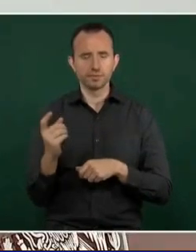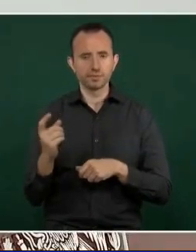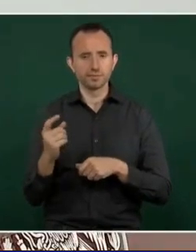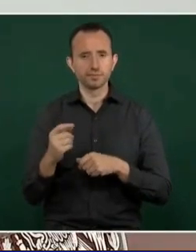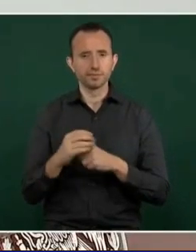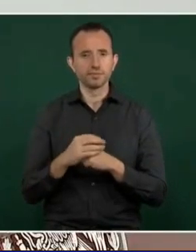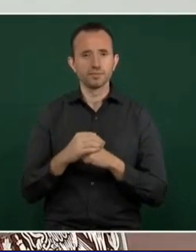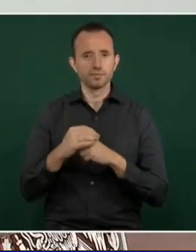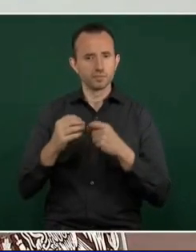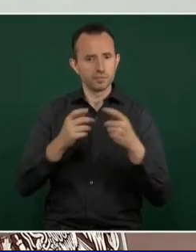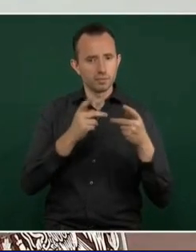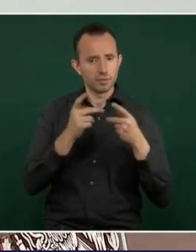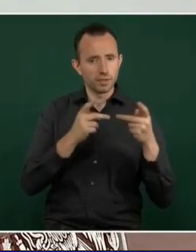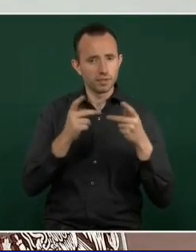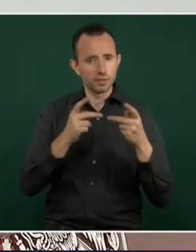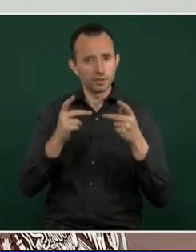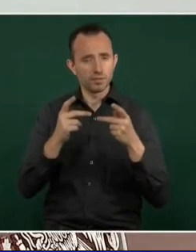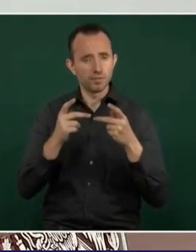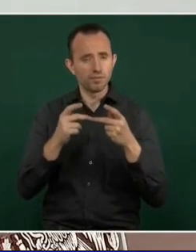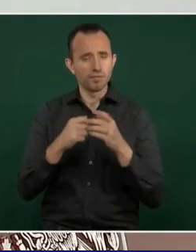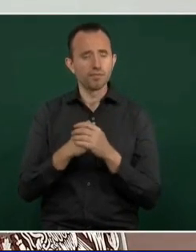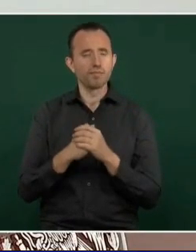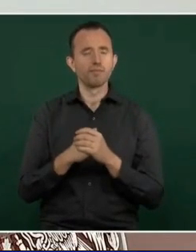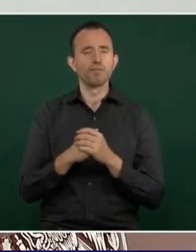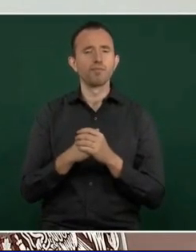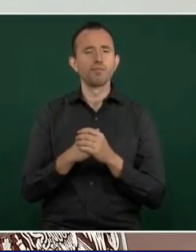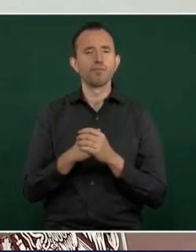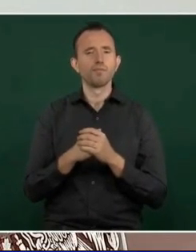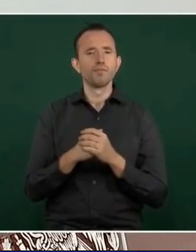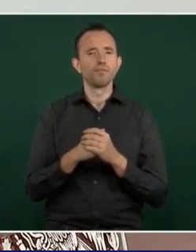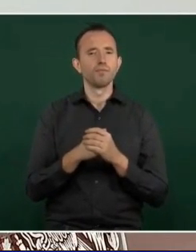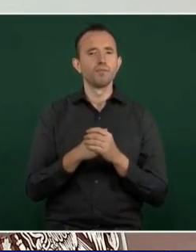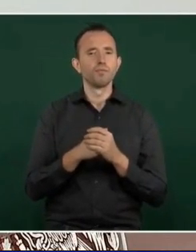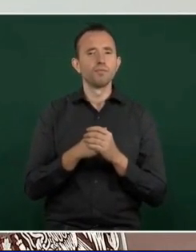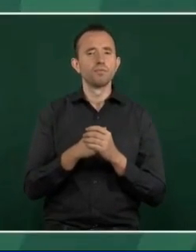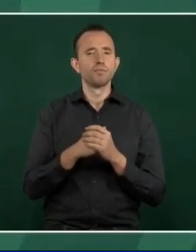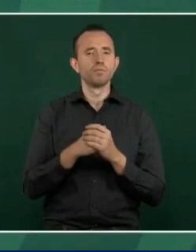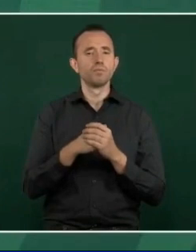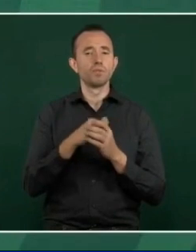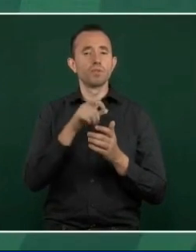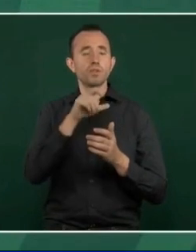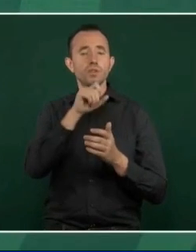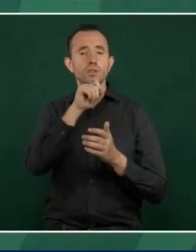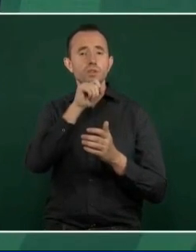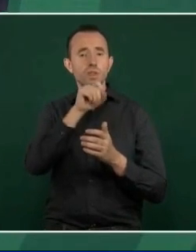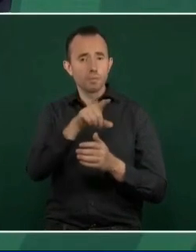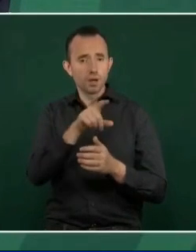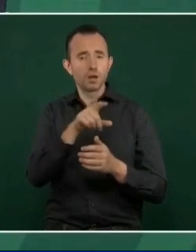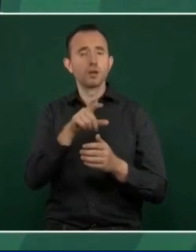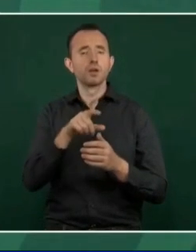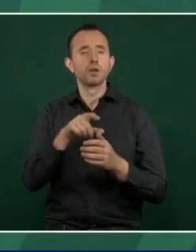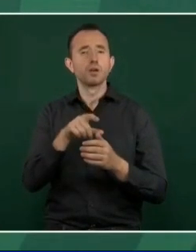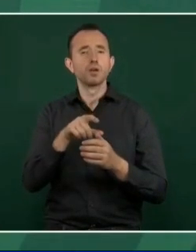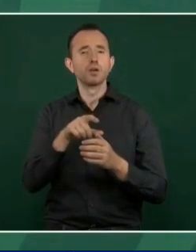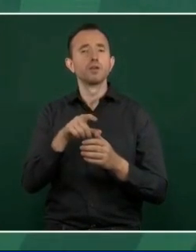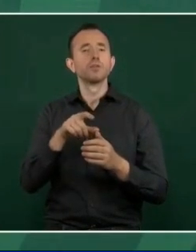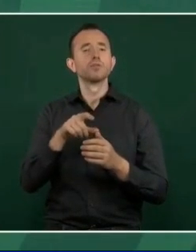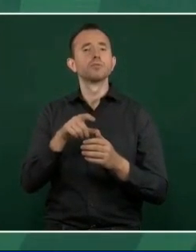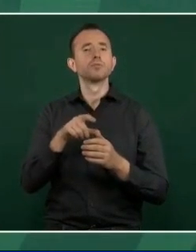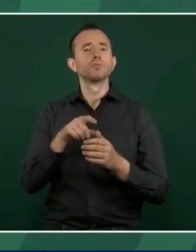y también va a corresponder a los jueces